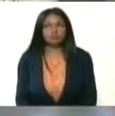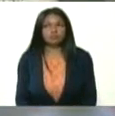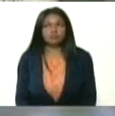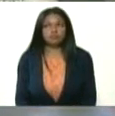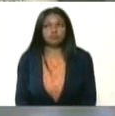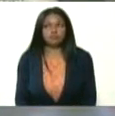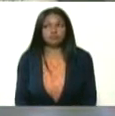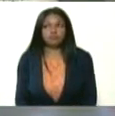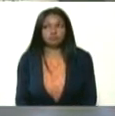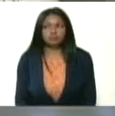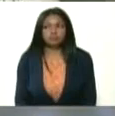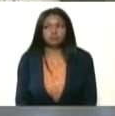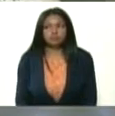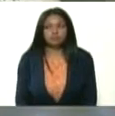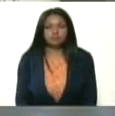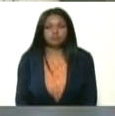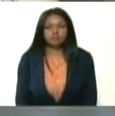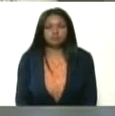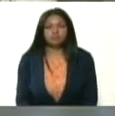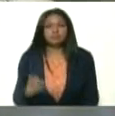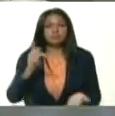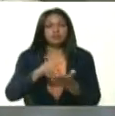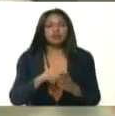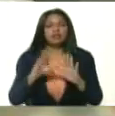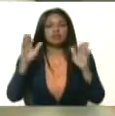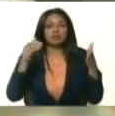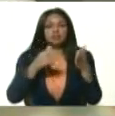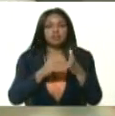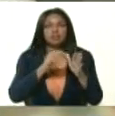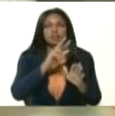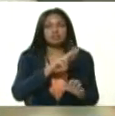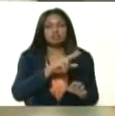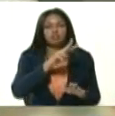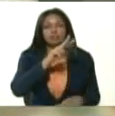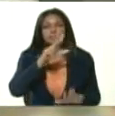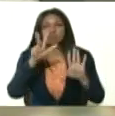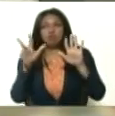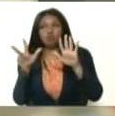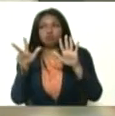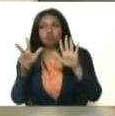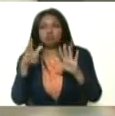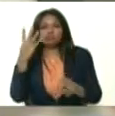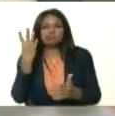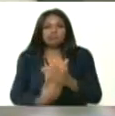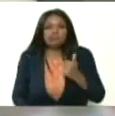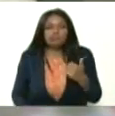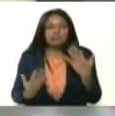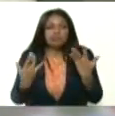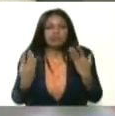Para llegar a 10.328. Se le salió de las manos la pandemia a Francia.